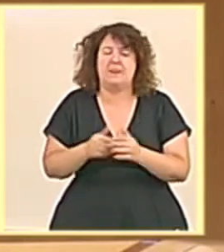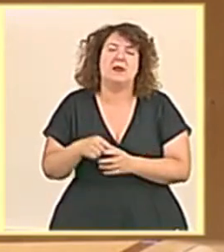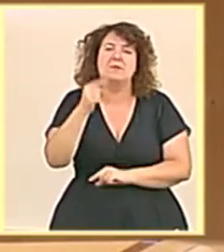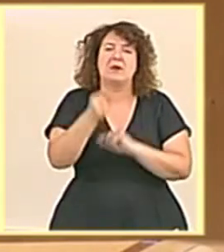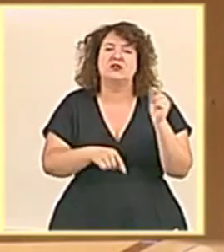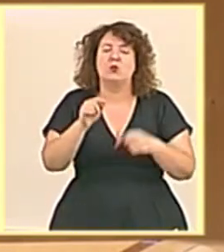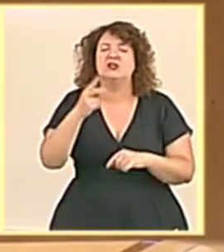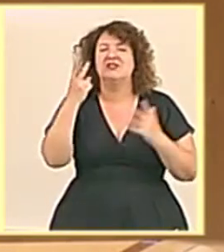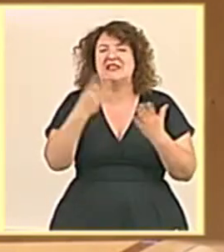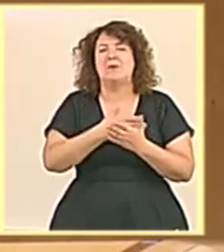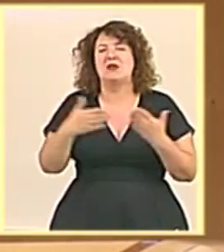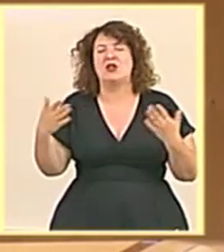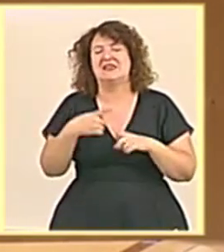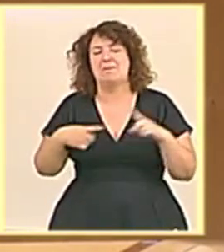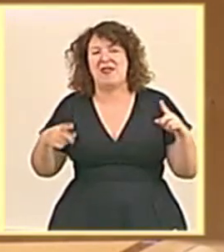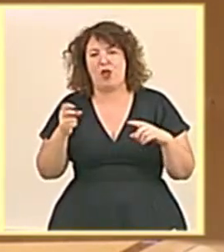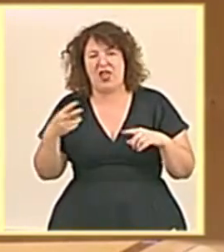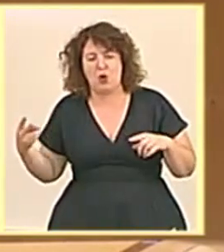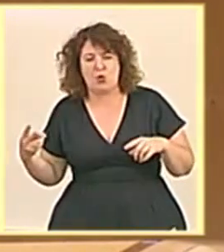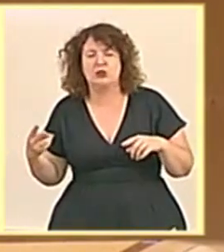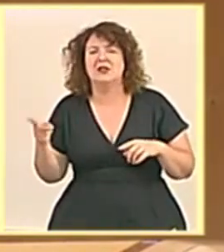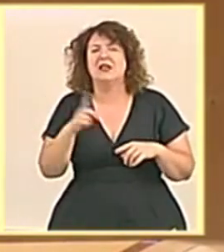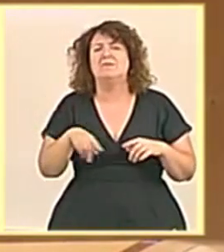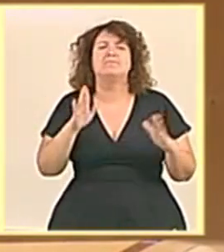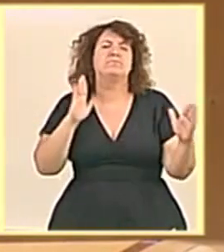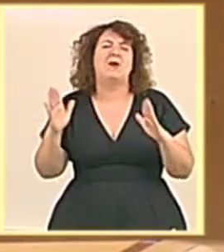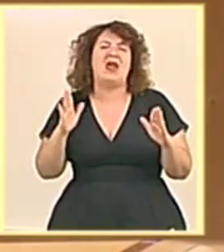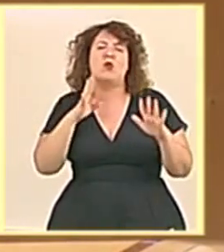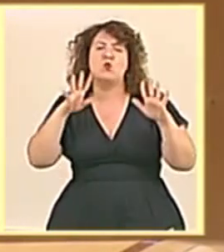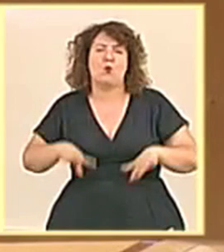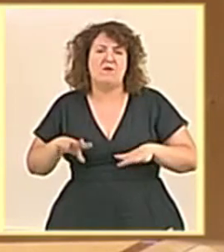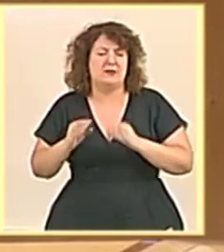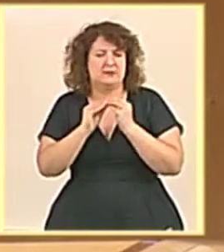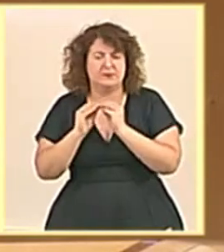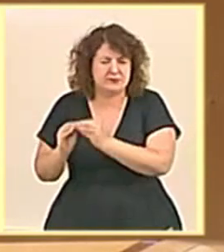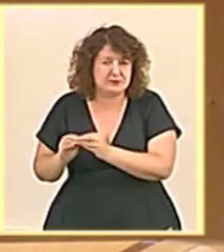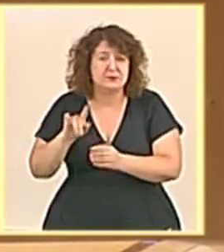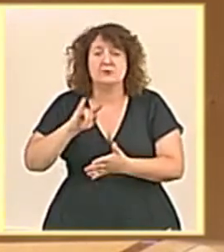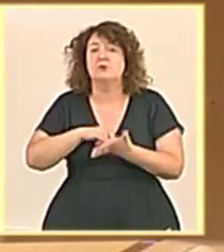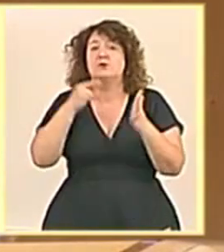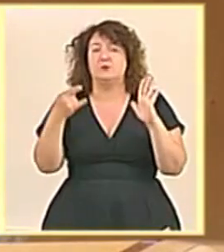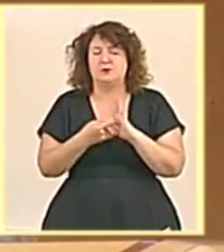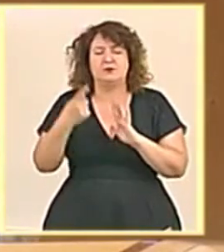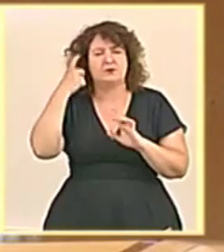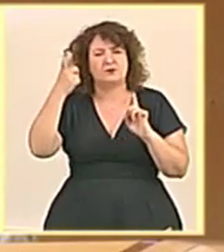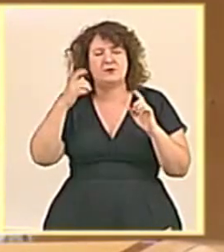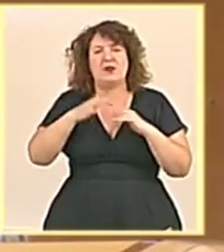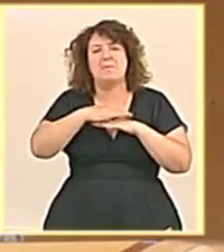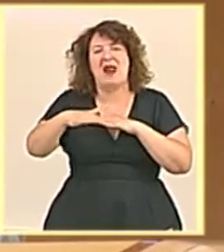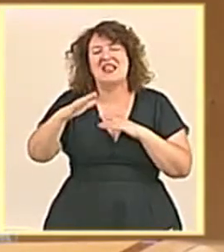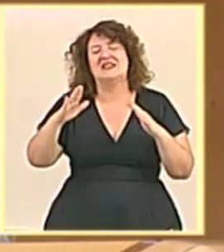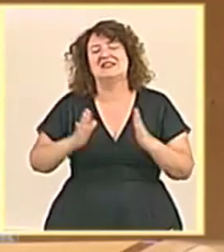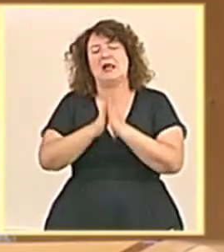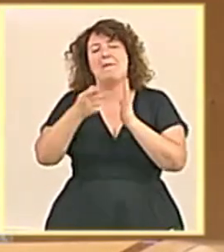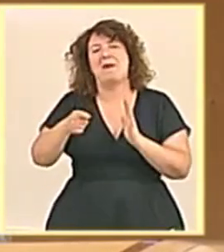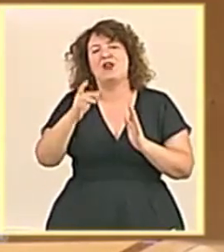de siete millones y medio de euros y un plazo de ejecución de nueve meses. Así que, el proyecto que persigue la mejora de las playas de